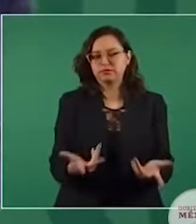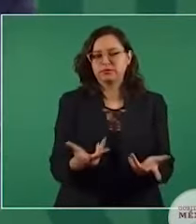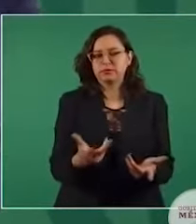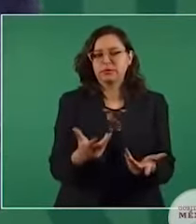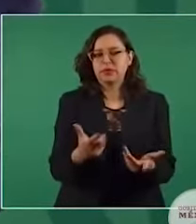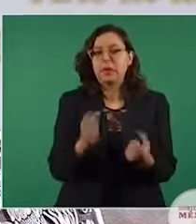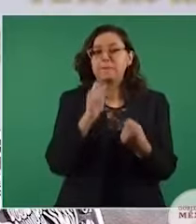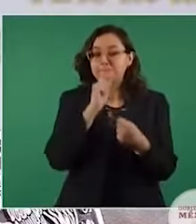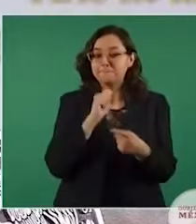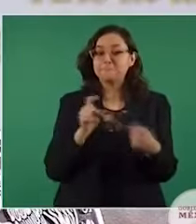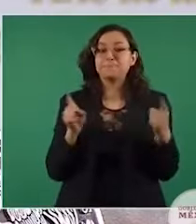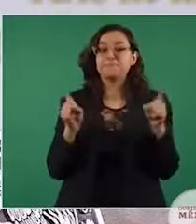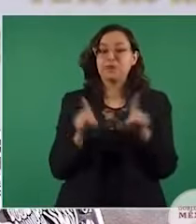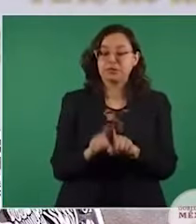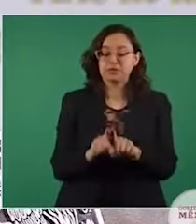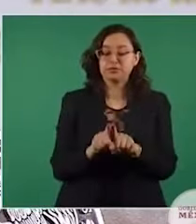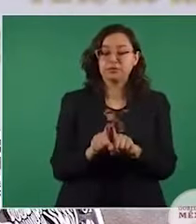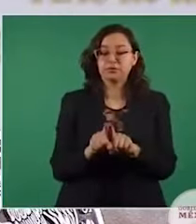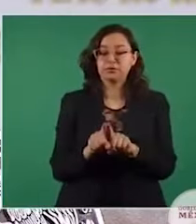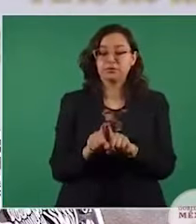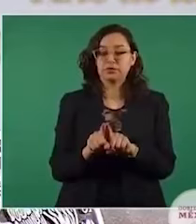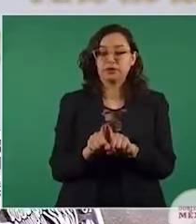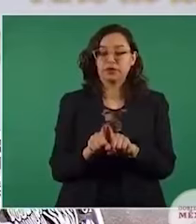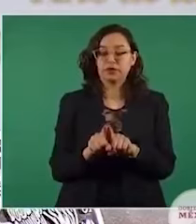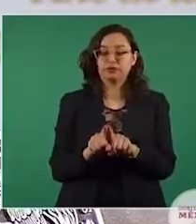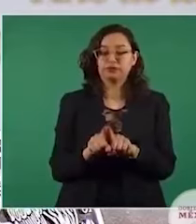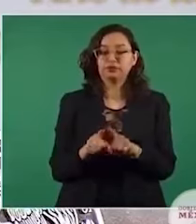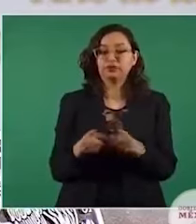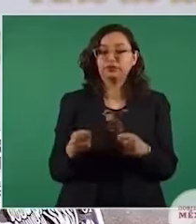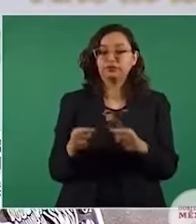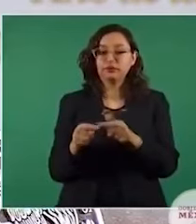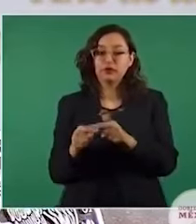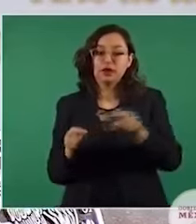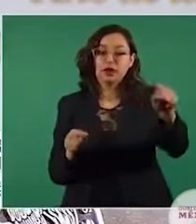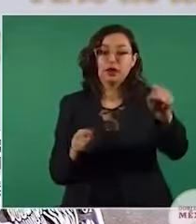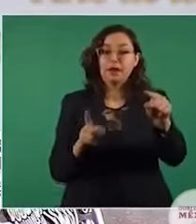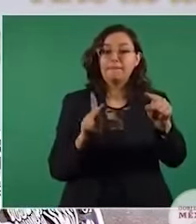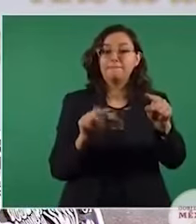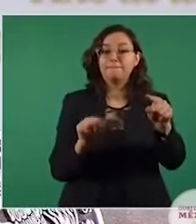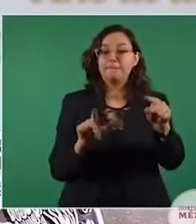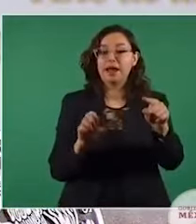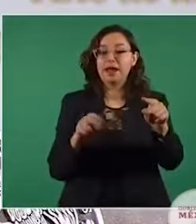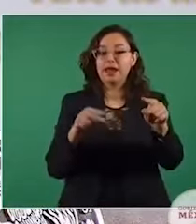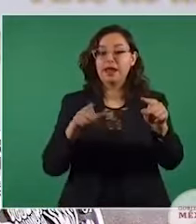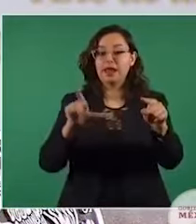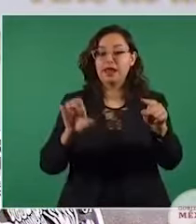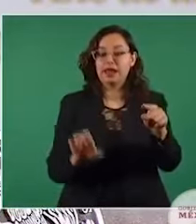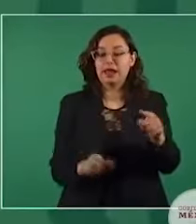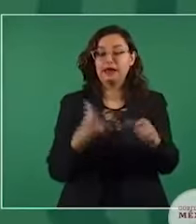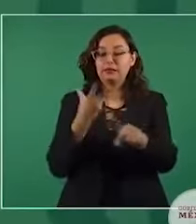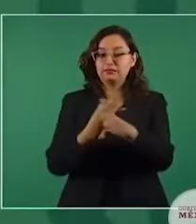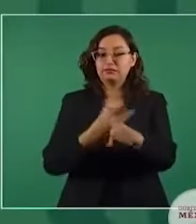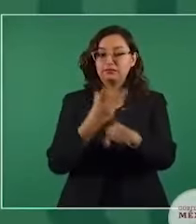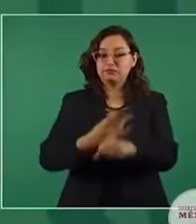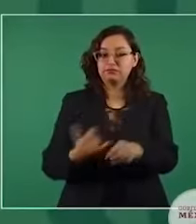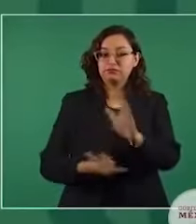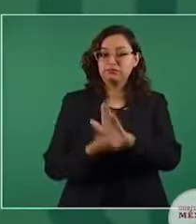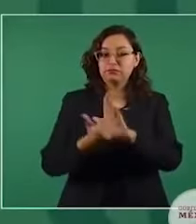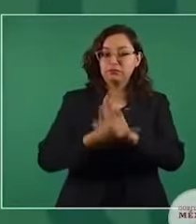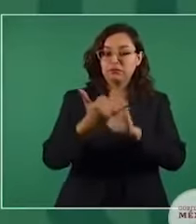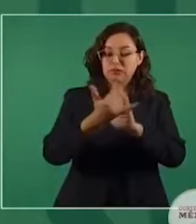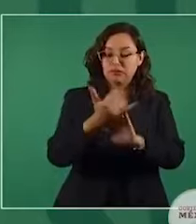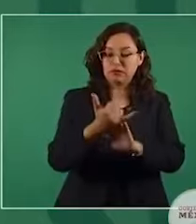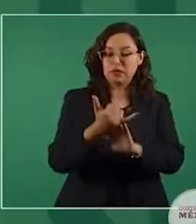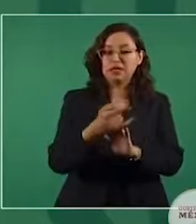también se va a rehabilitar la vía de Palenque a Coatzacoalcos, se está construyendo la nueva